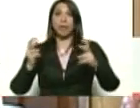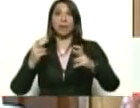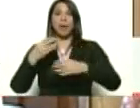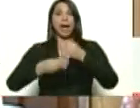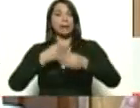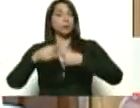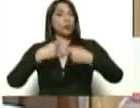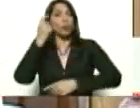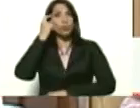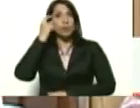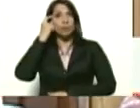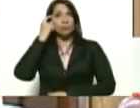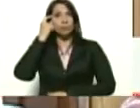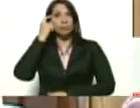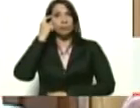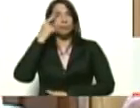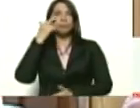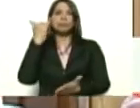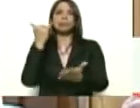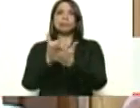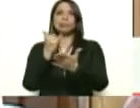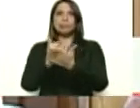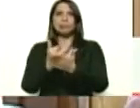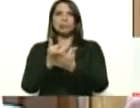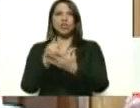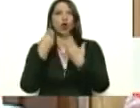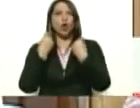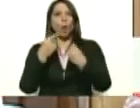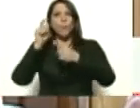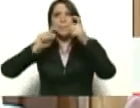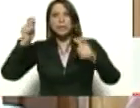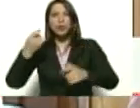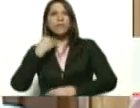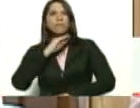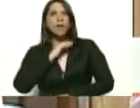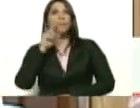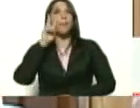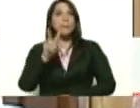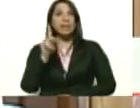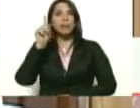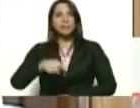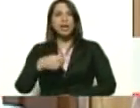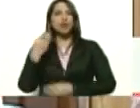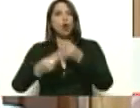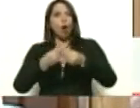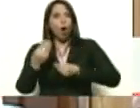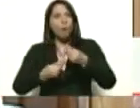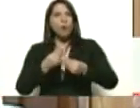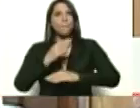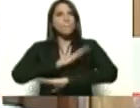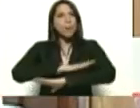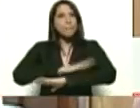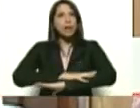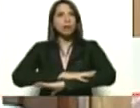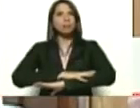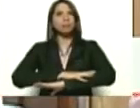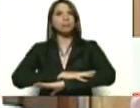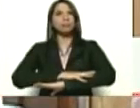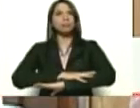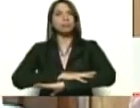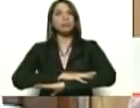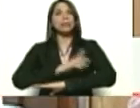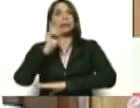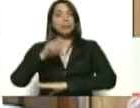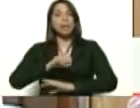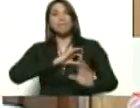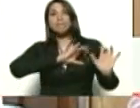todos los días, saber cómo está cada paciente, ver también la evolución de la llegada de nuestros con